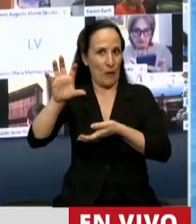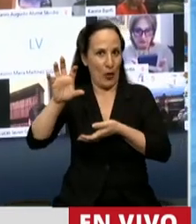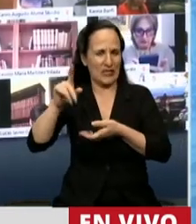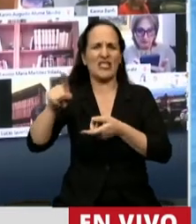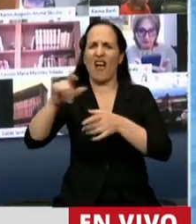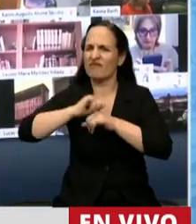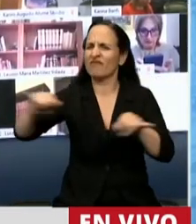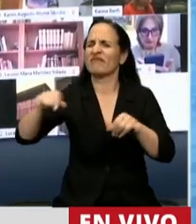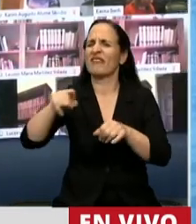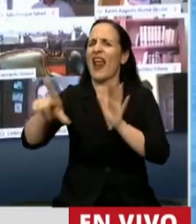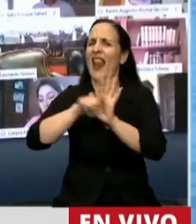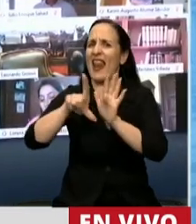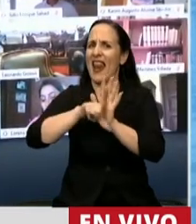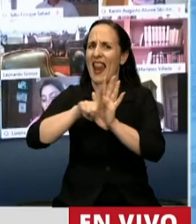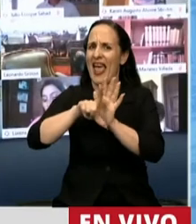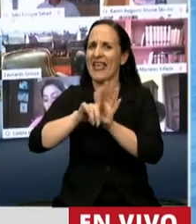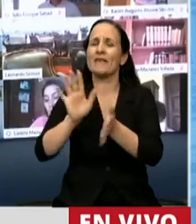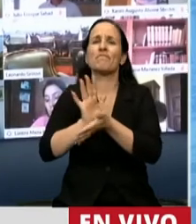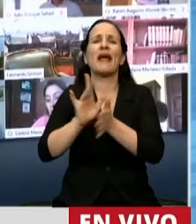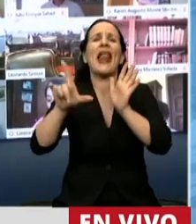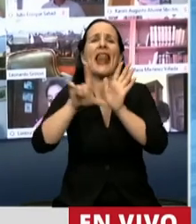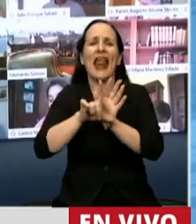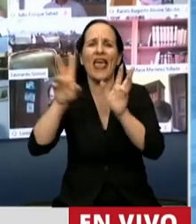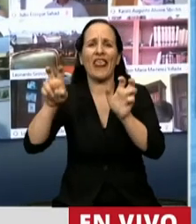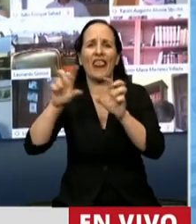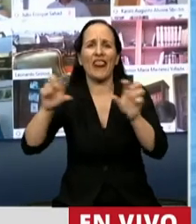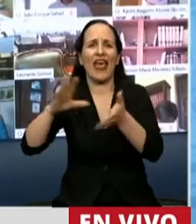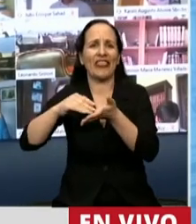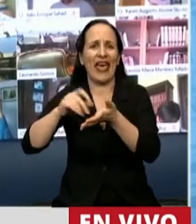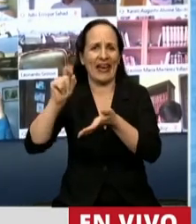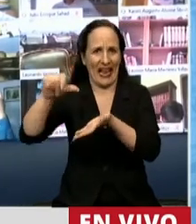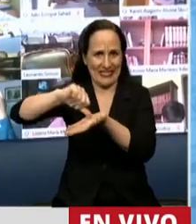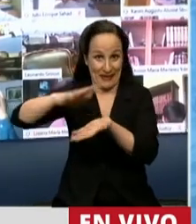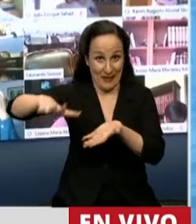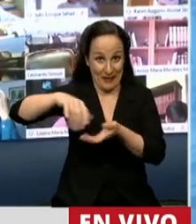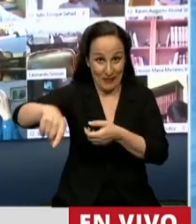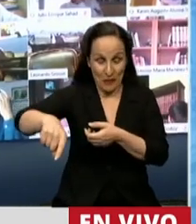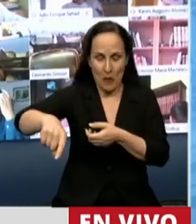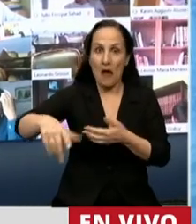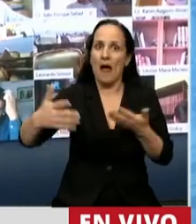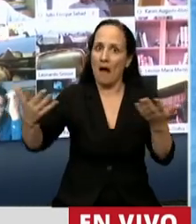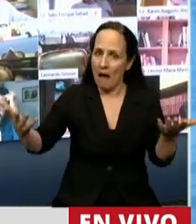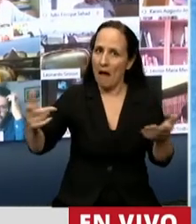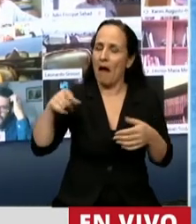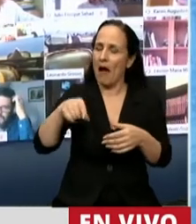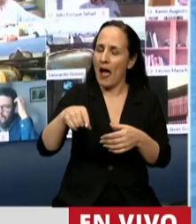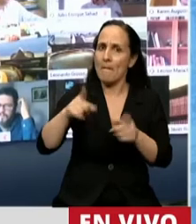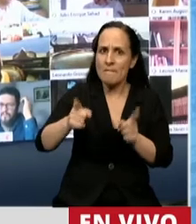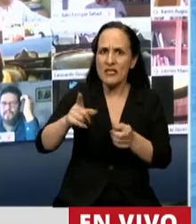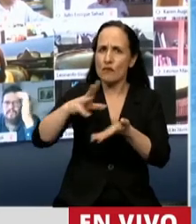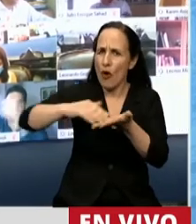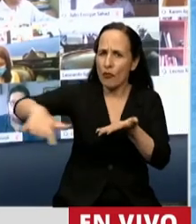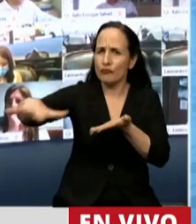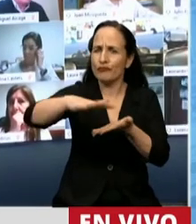una ley de tierras que se llamó Ley de Tierras para el Partido de Chivilcoy y con motivo de eso se afincaron allí